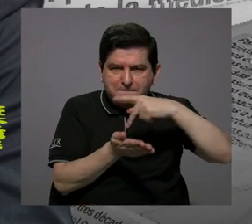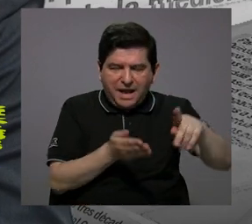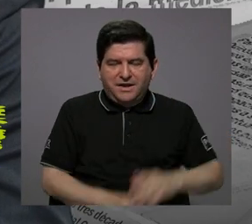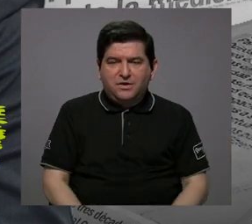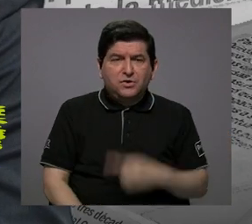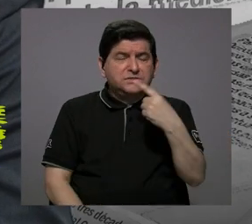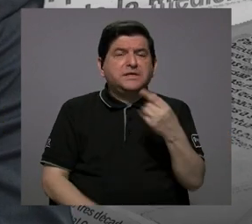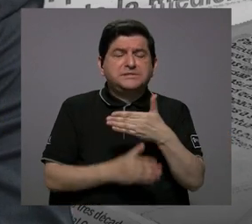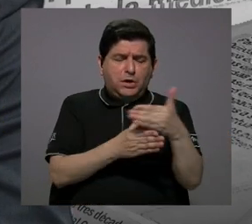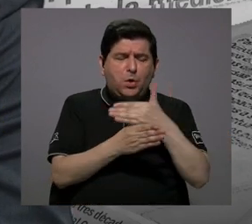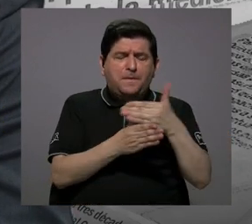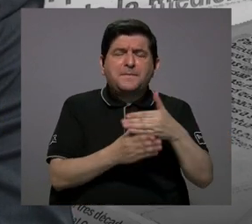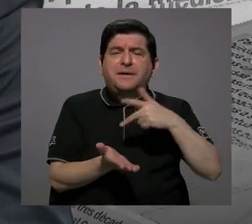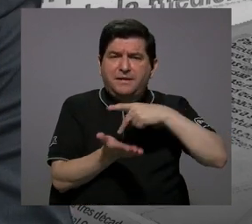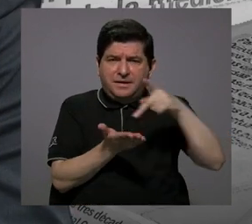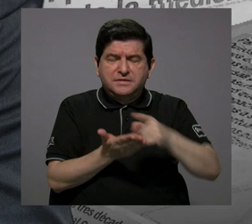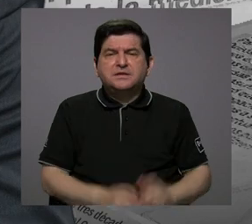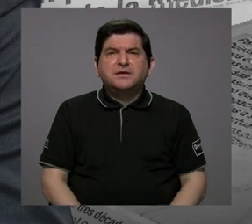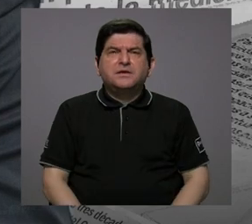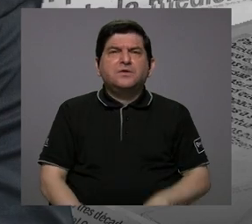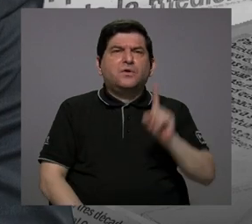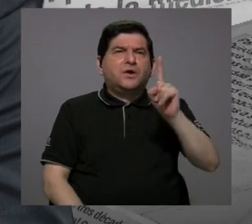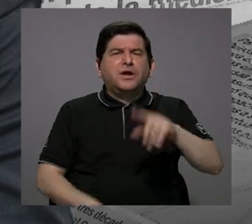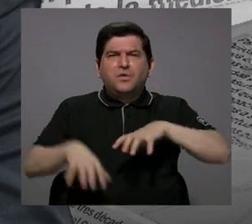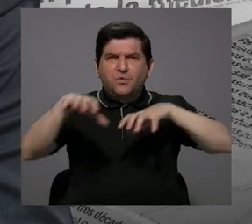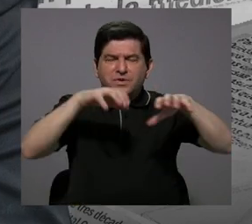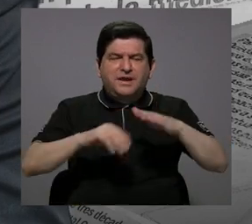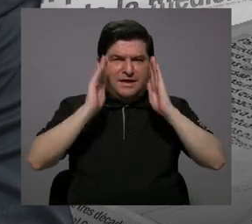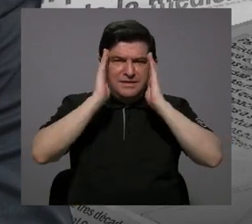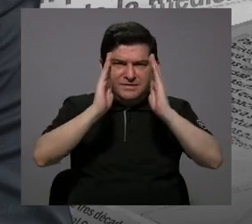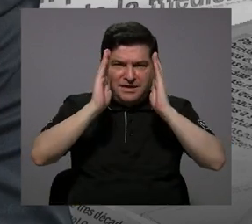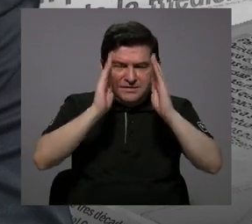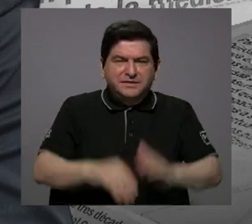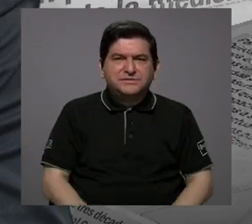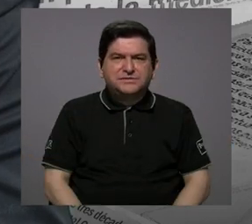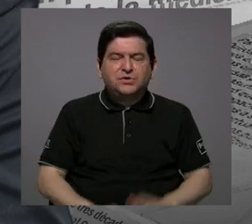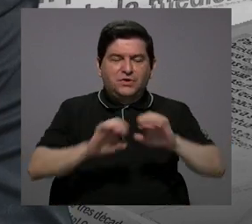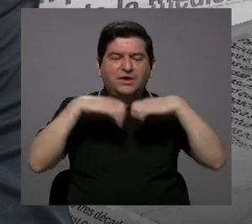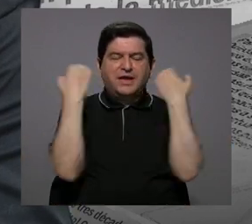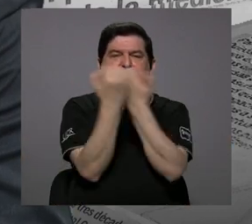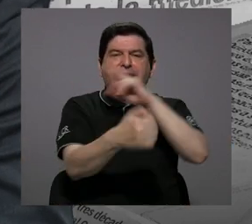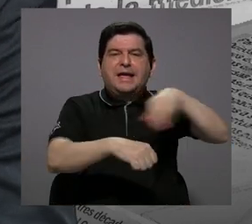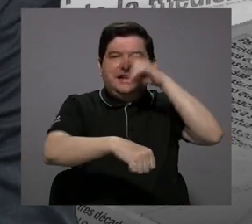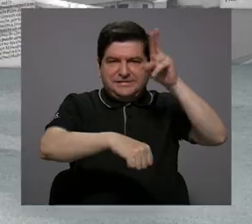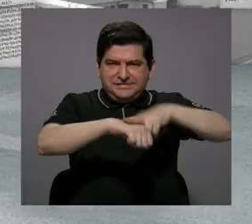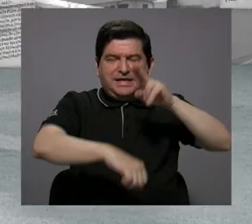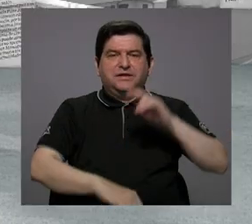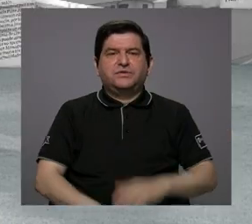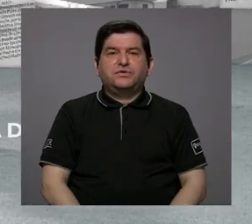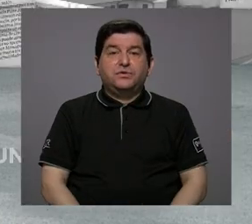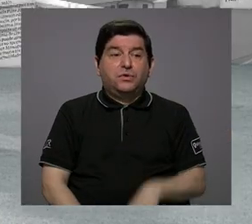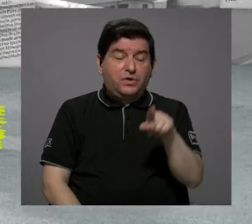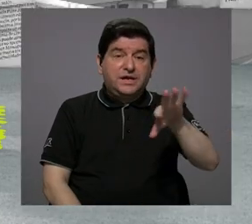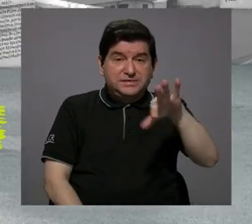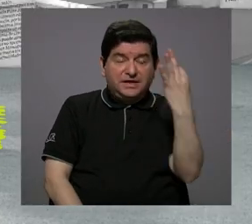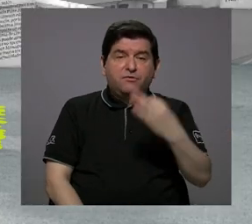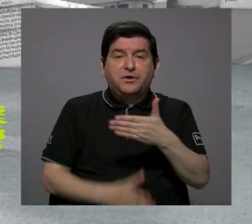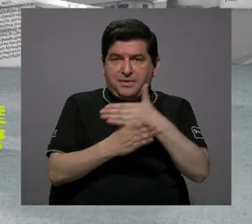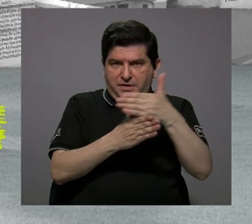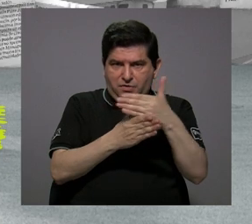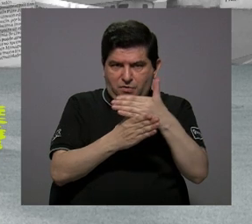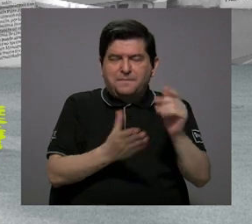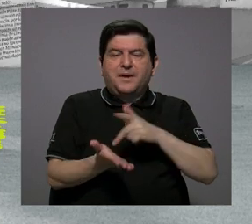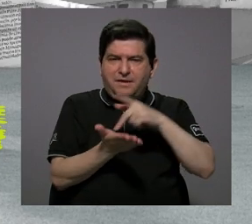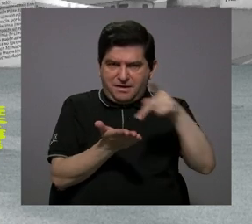anunciado el copago en una jornada de atención en el Estadio Nacional y esta figura, el copago,